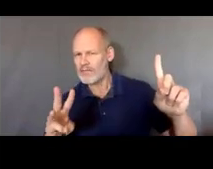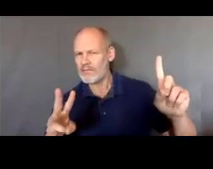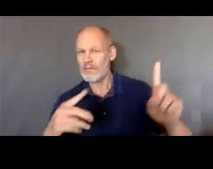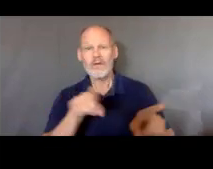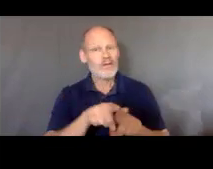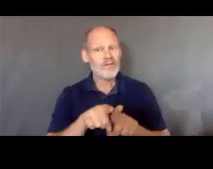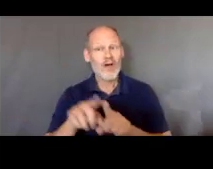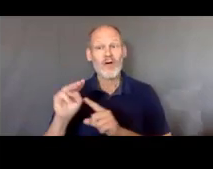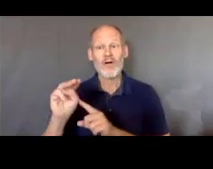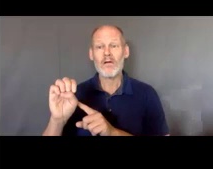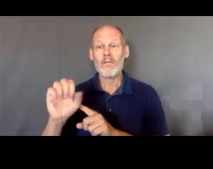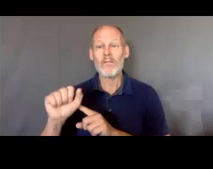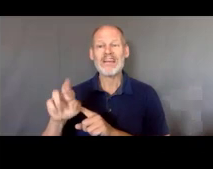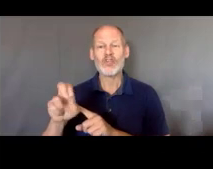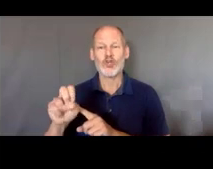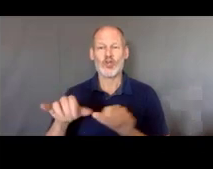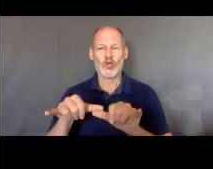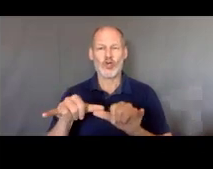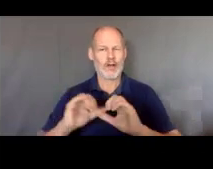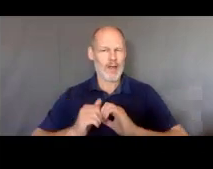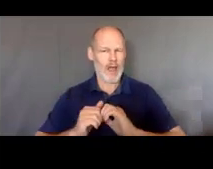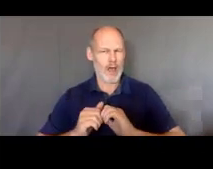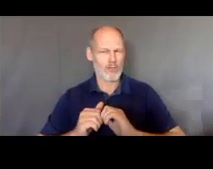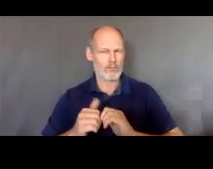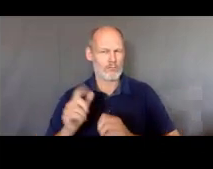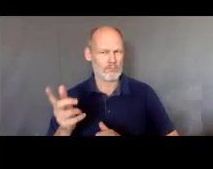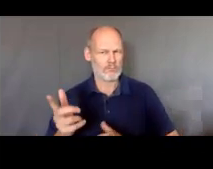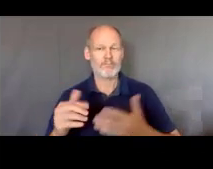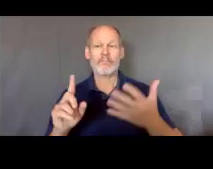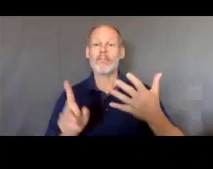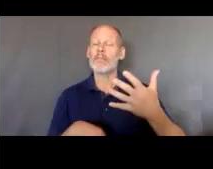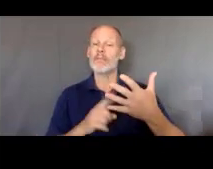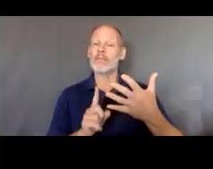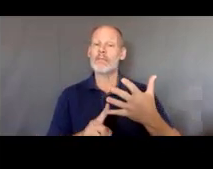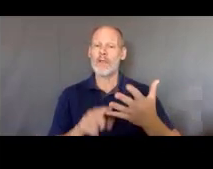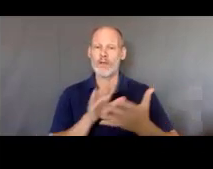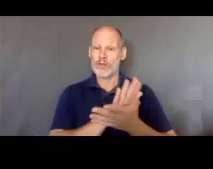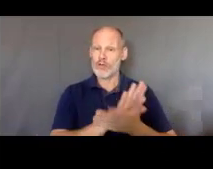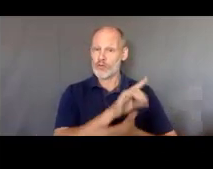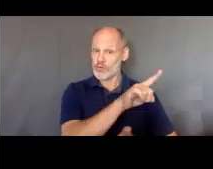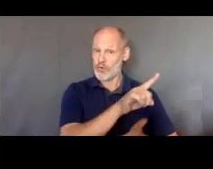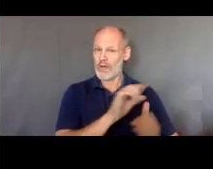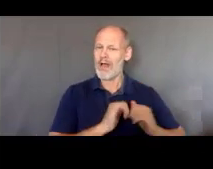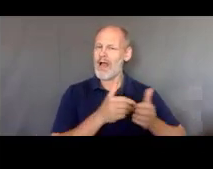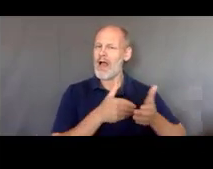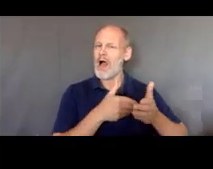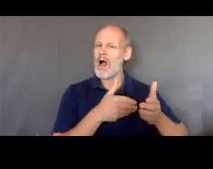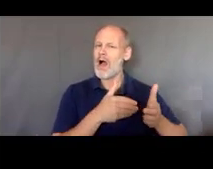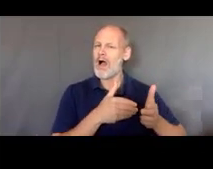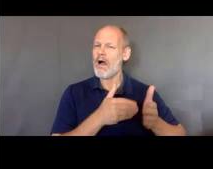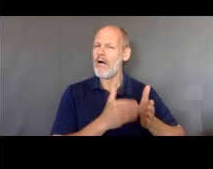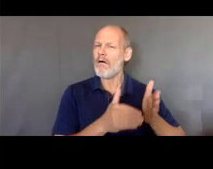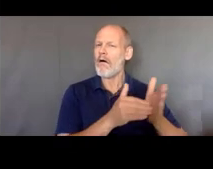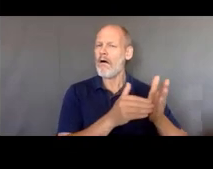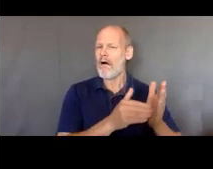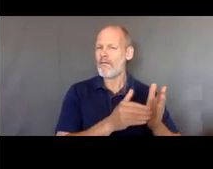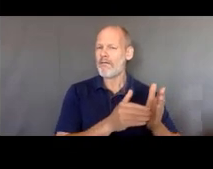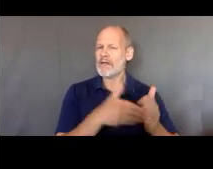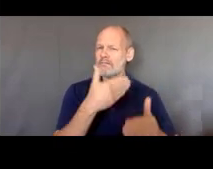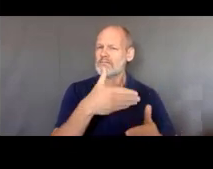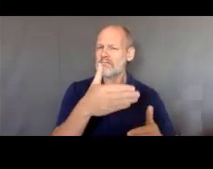tiene que haber información sobre qué tan a menudo el distrito escolar va a estar proporcionando informes de